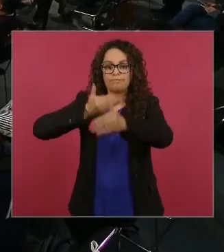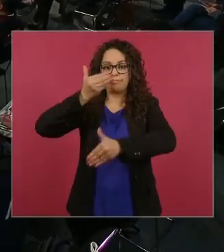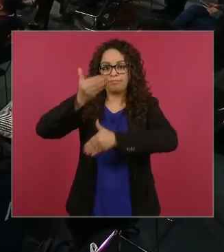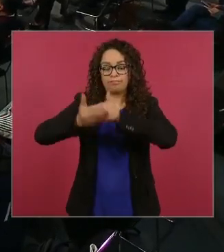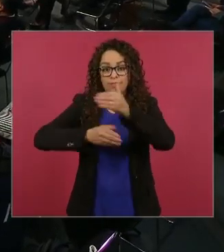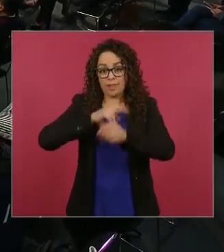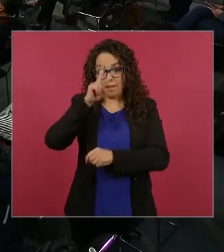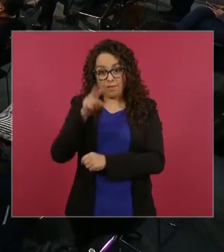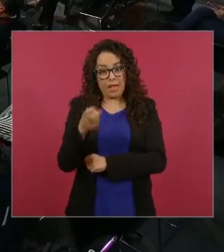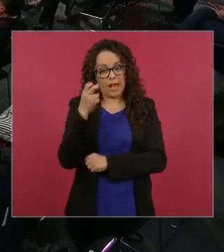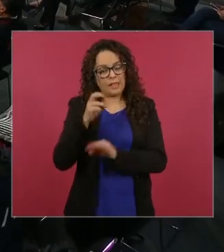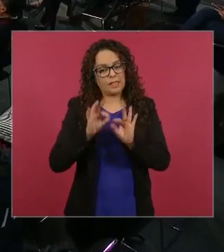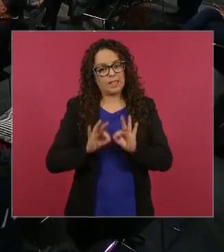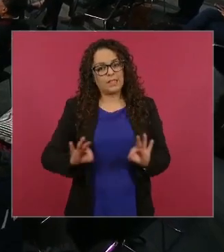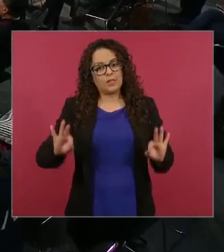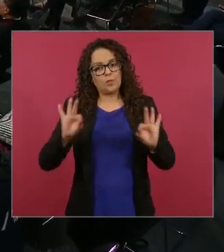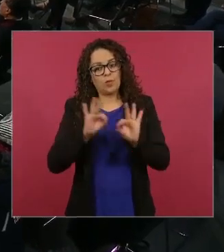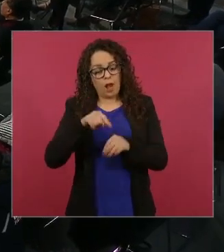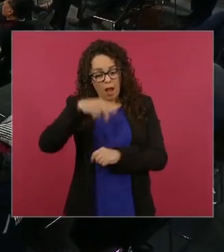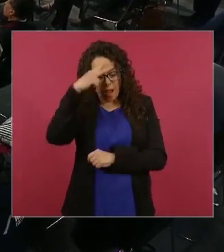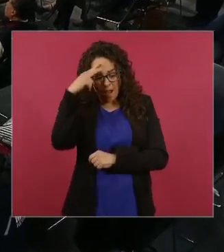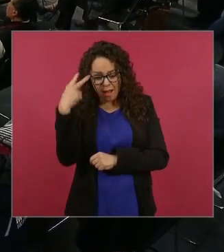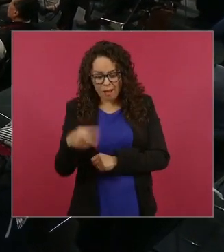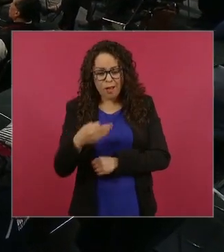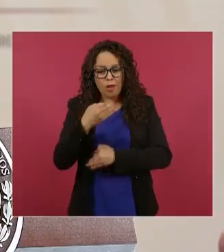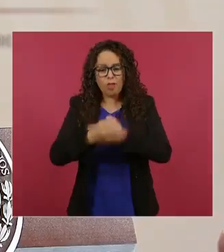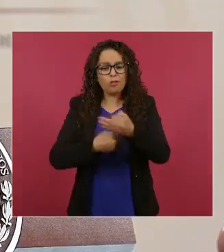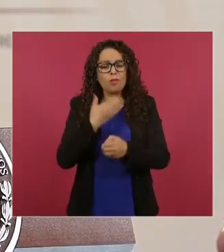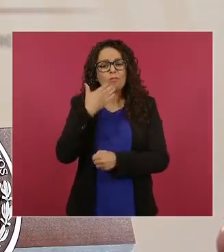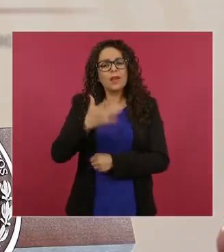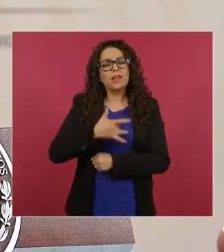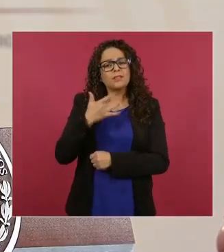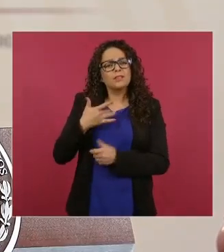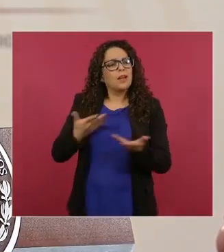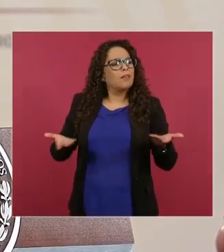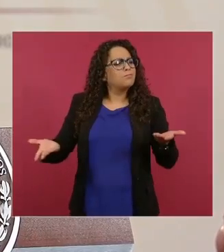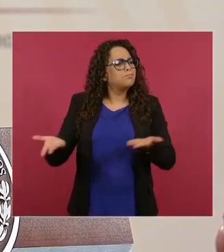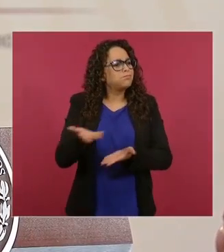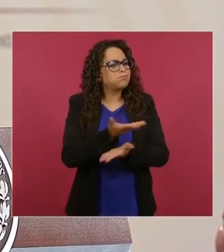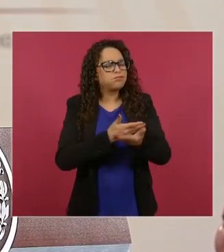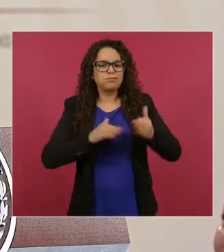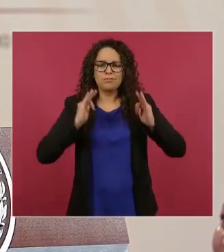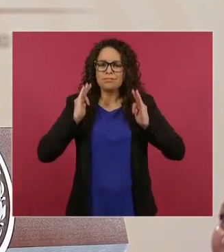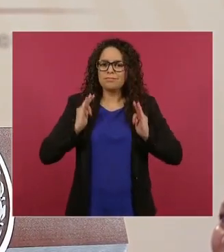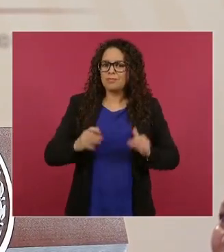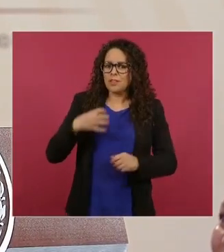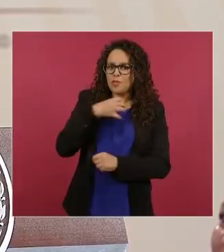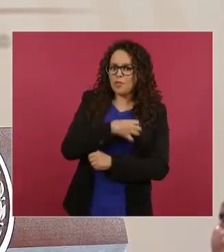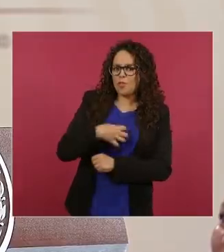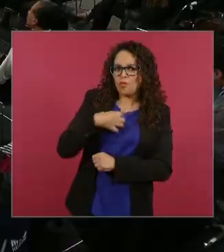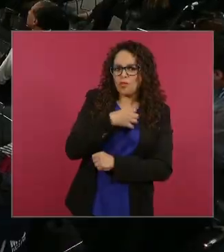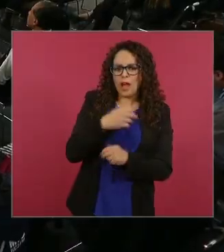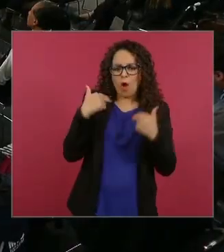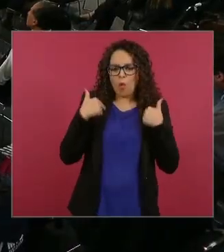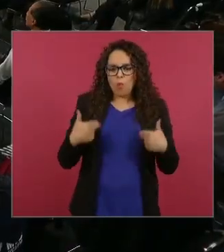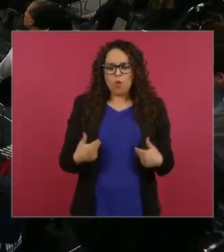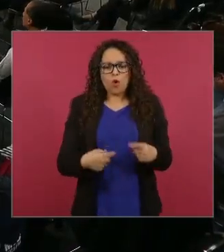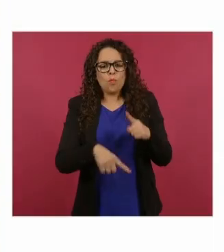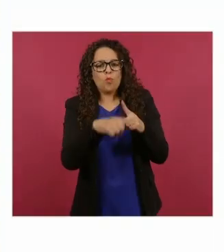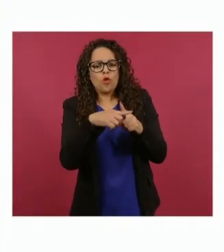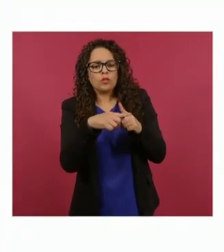buen ambiente en México buen humor la gente está contenta mire